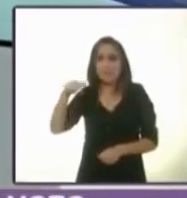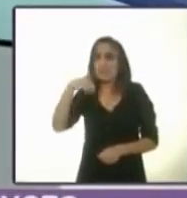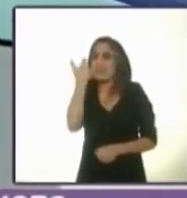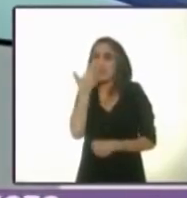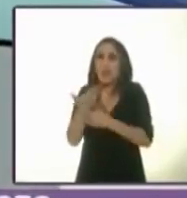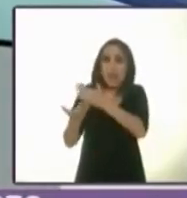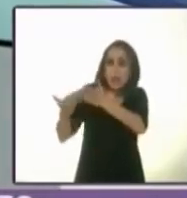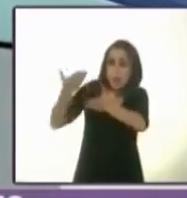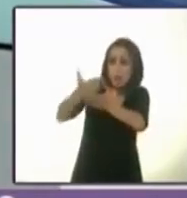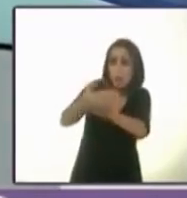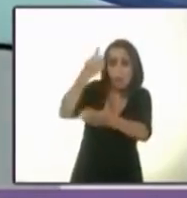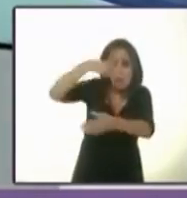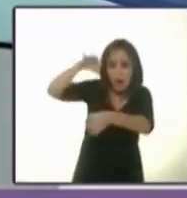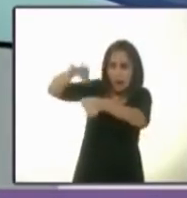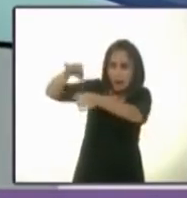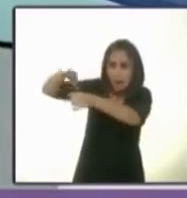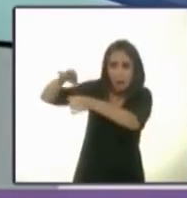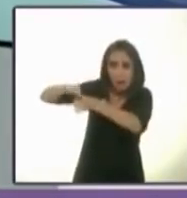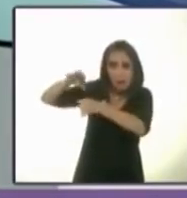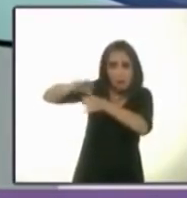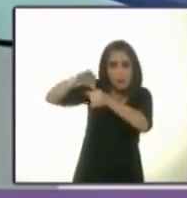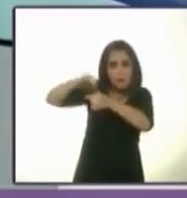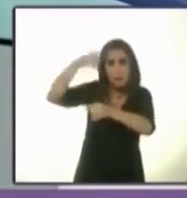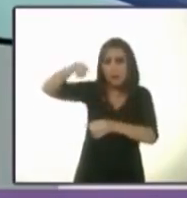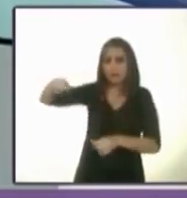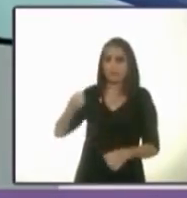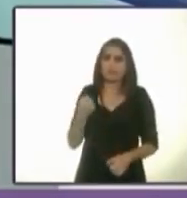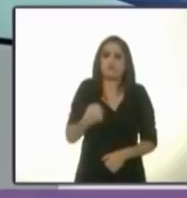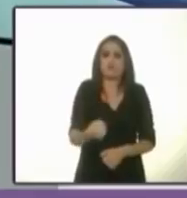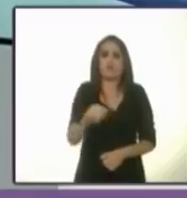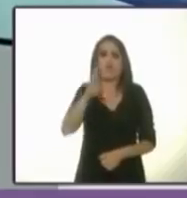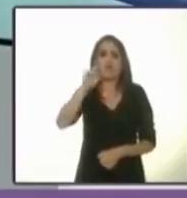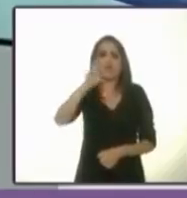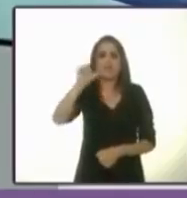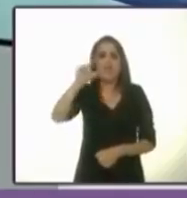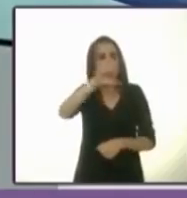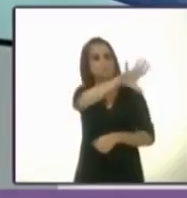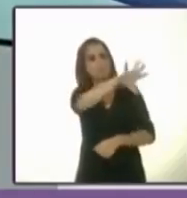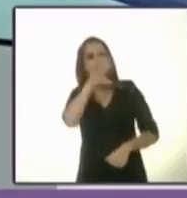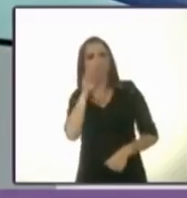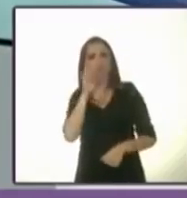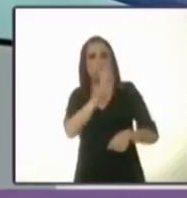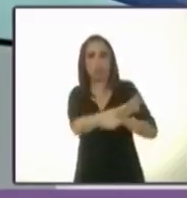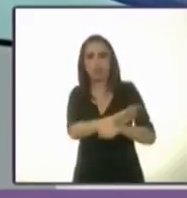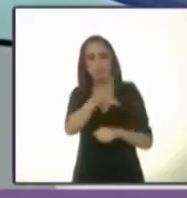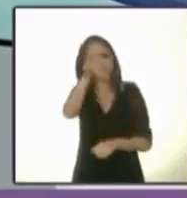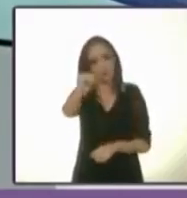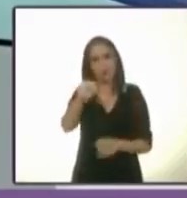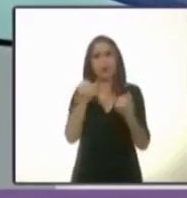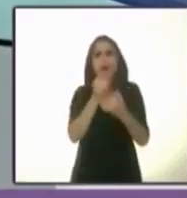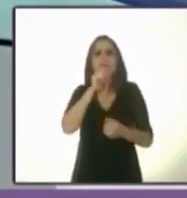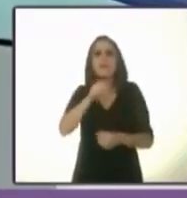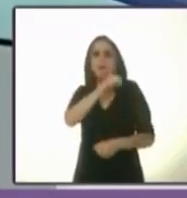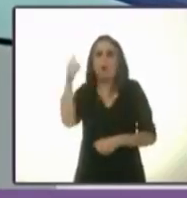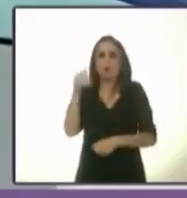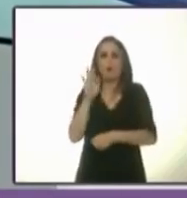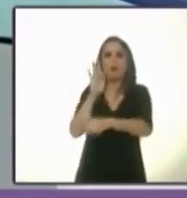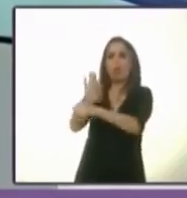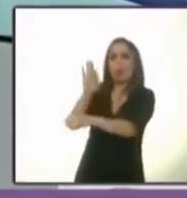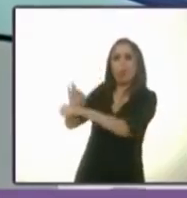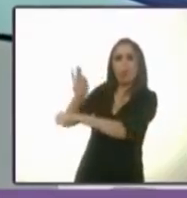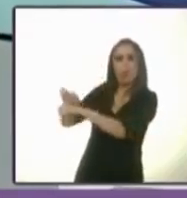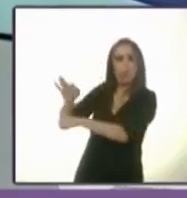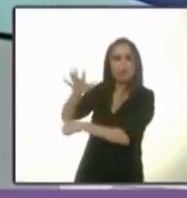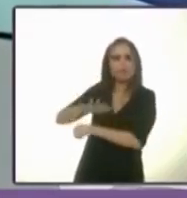terna a modo para que termine imponiendo un fiscal carnal. Apoyaré los amparos que hay contra la publicación de la